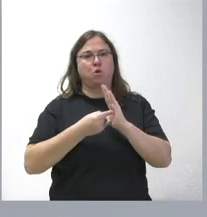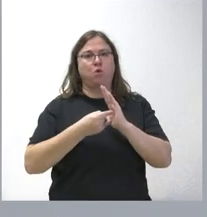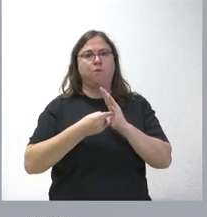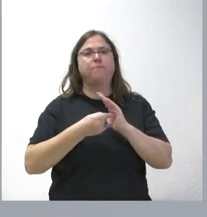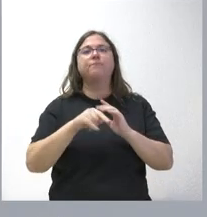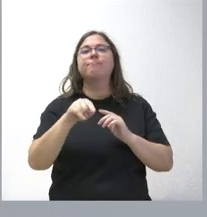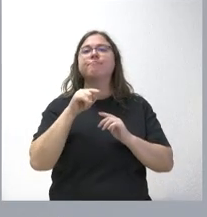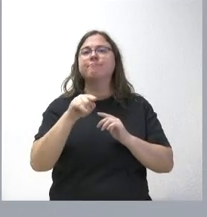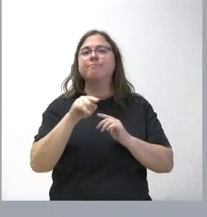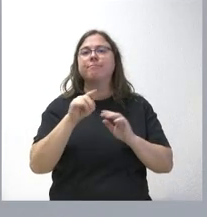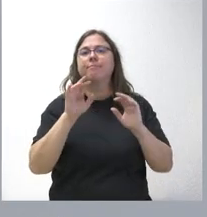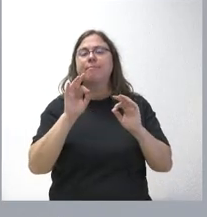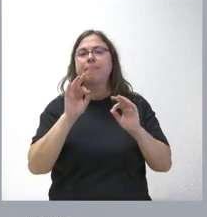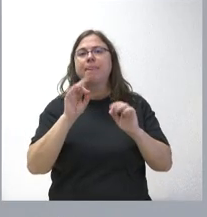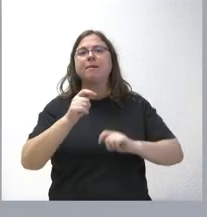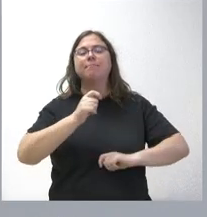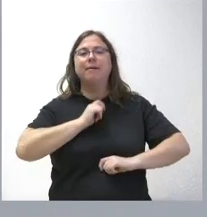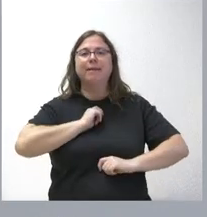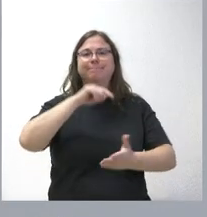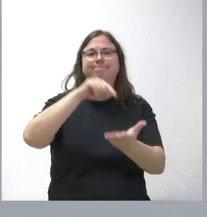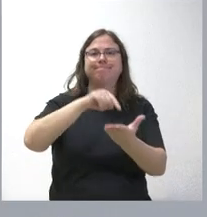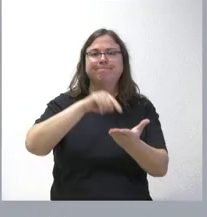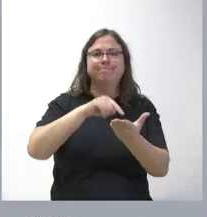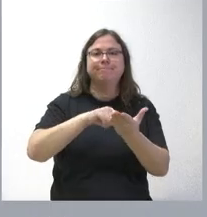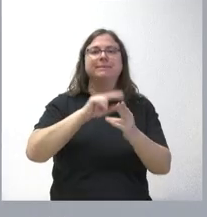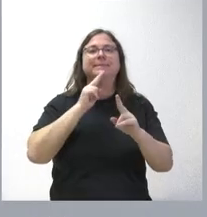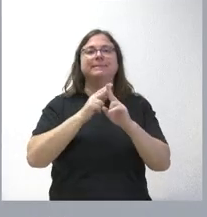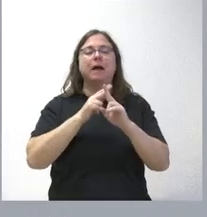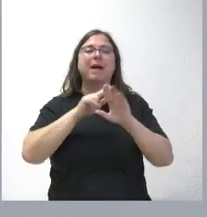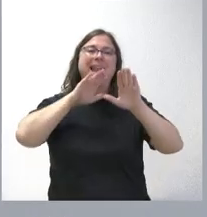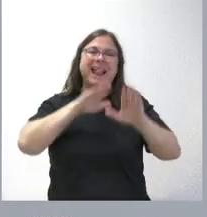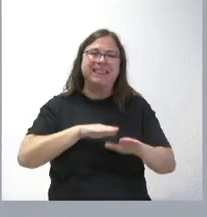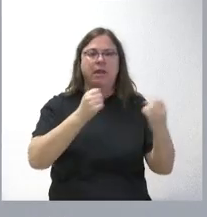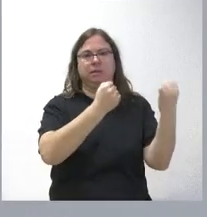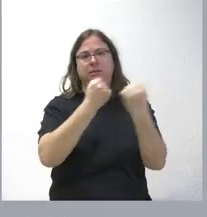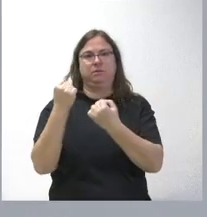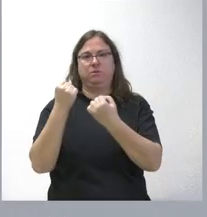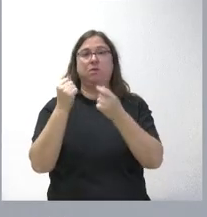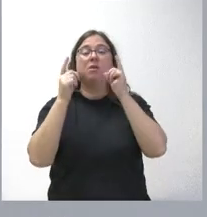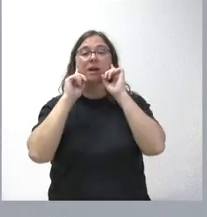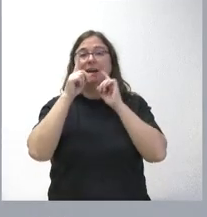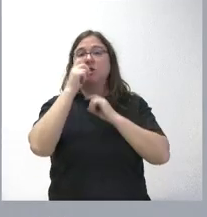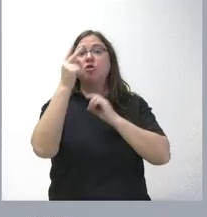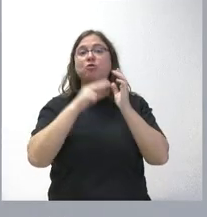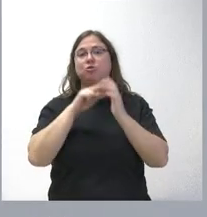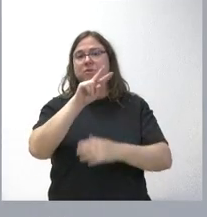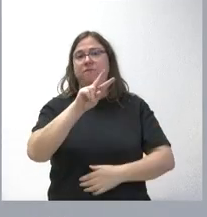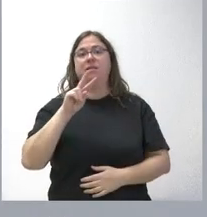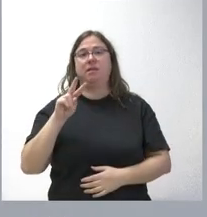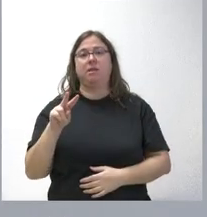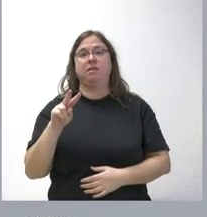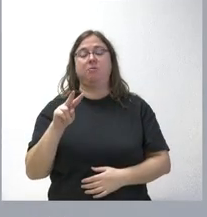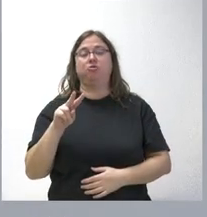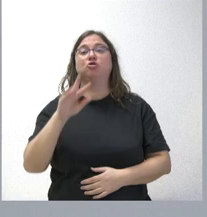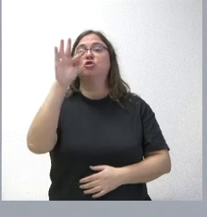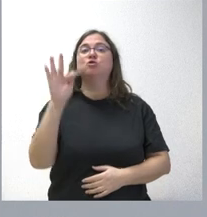lo que determina ese requerimiento, ese principio de lealtad institucional. En el caso concreto de la liquidación del año 22, estamos hablando de un